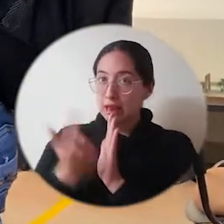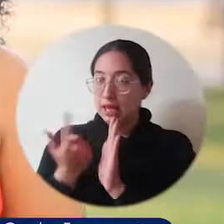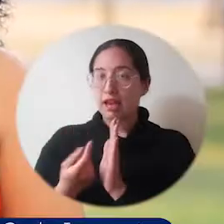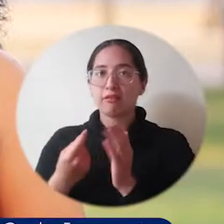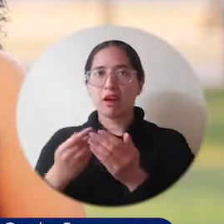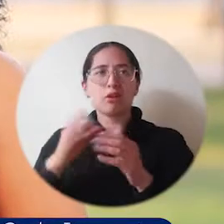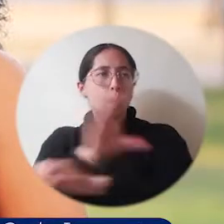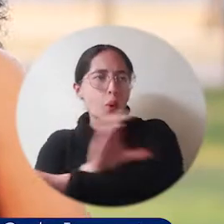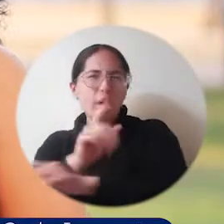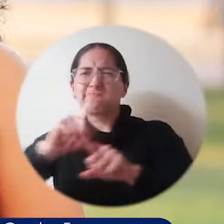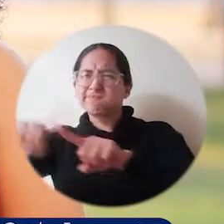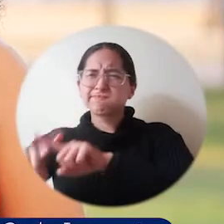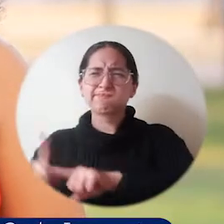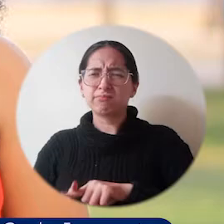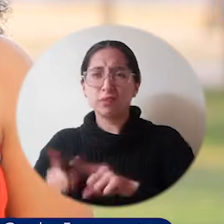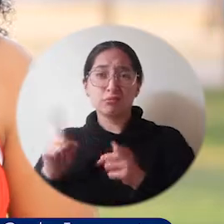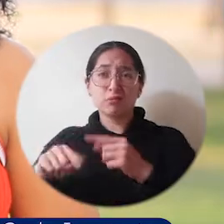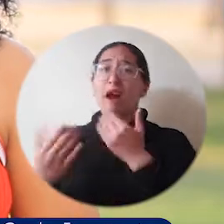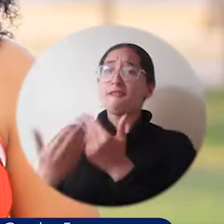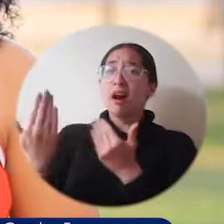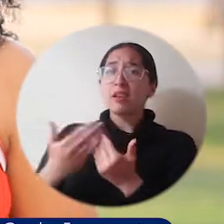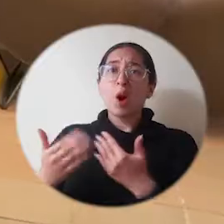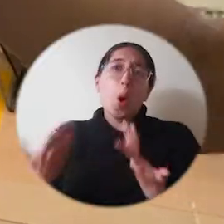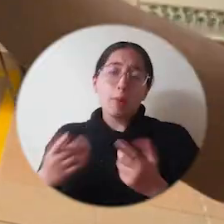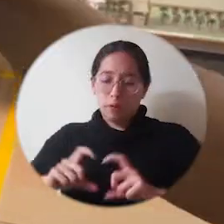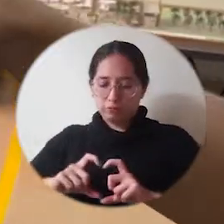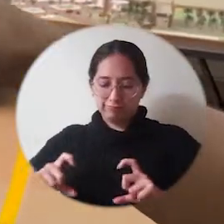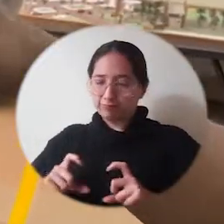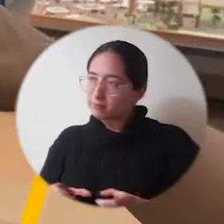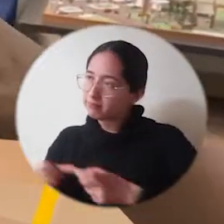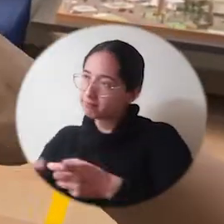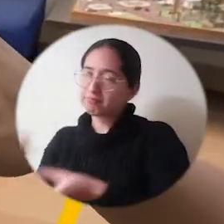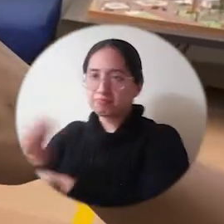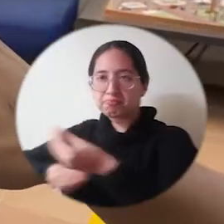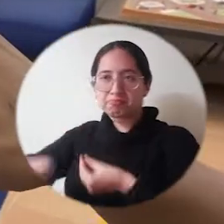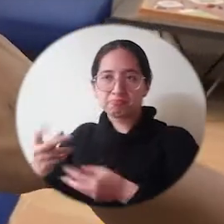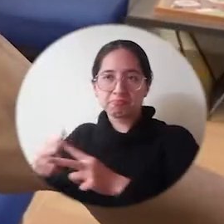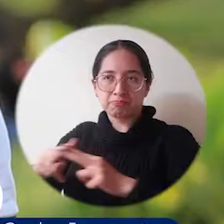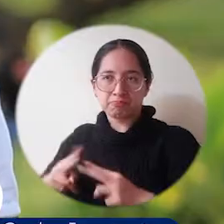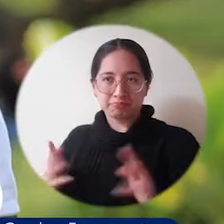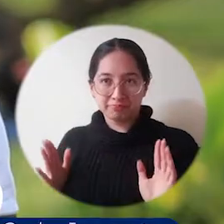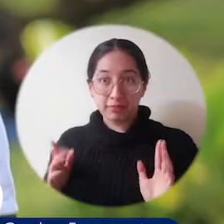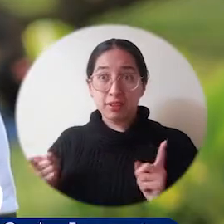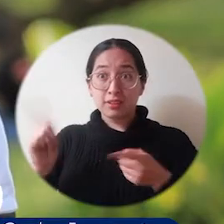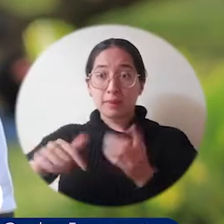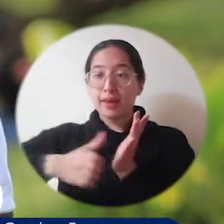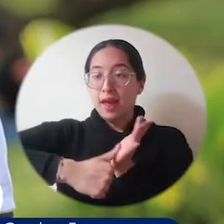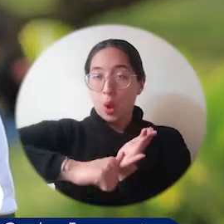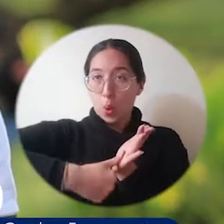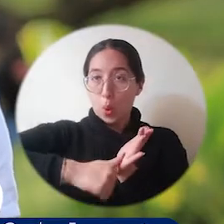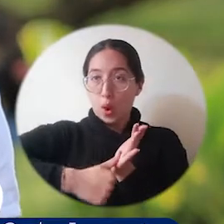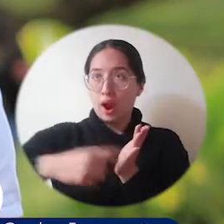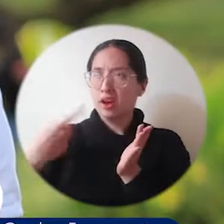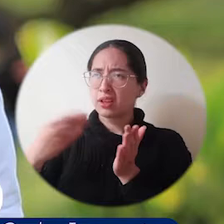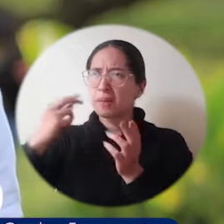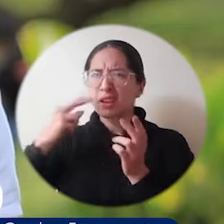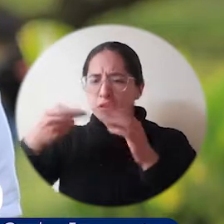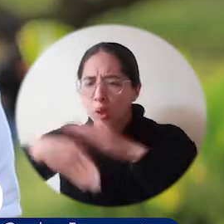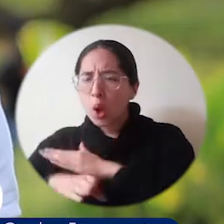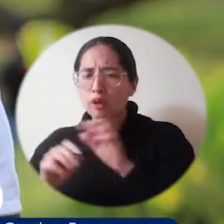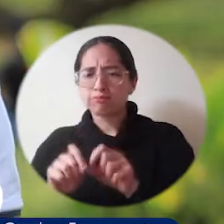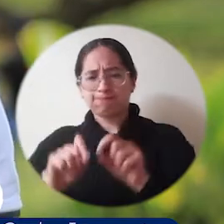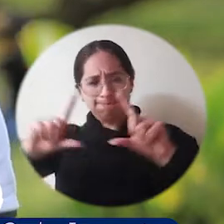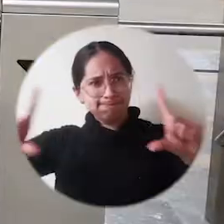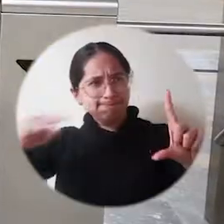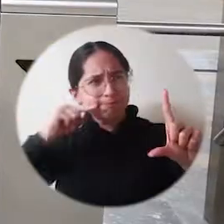los préstamos de libros, los computadores, etc. Mucho más fácil a través del carnet. Poner la huella tastilar para poder estar en la base de